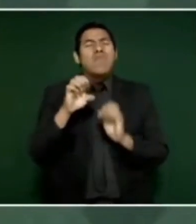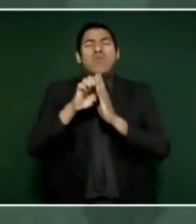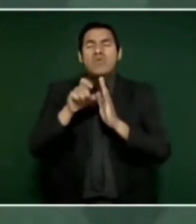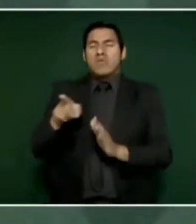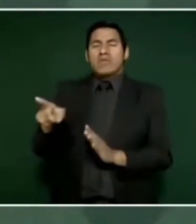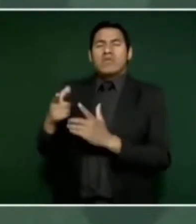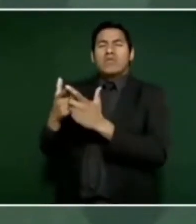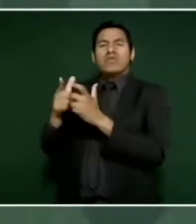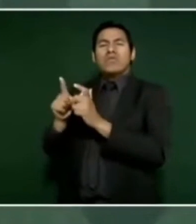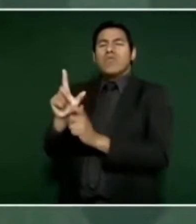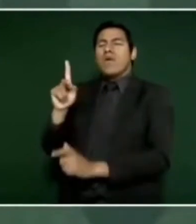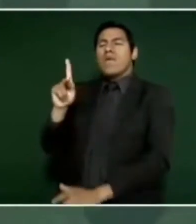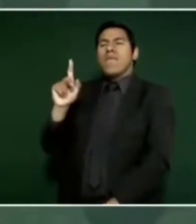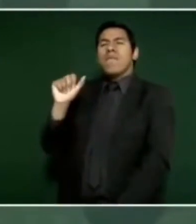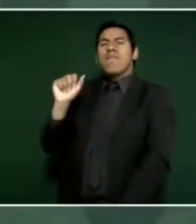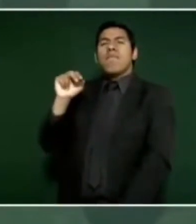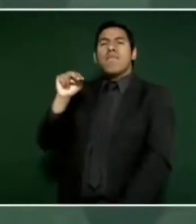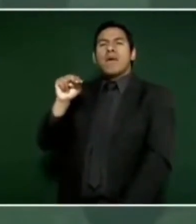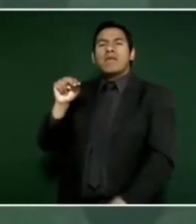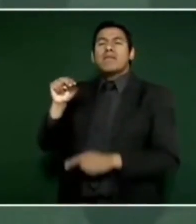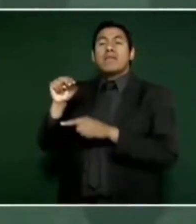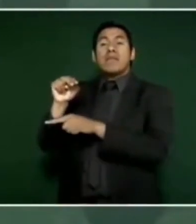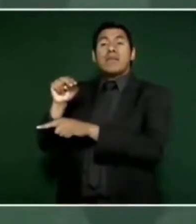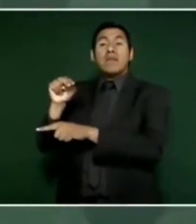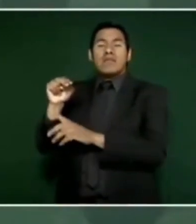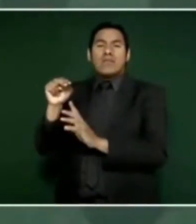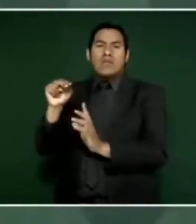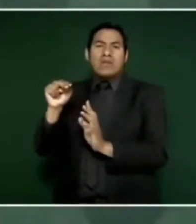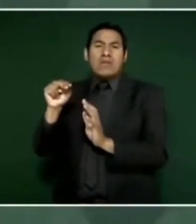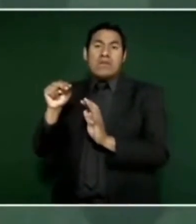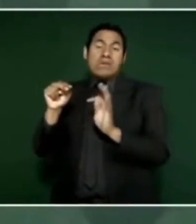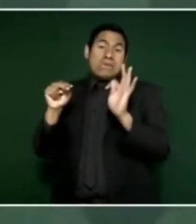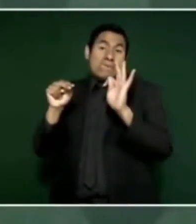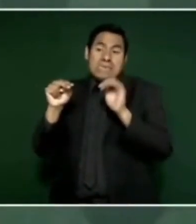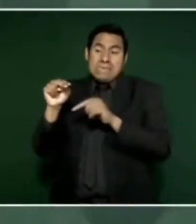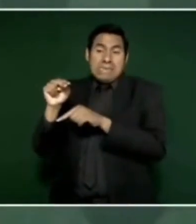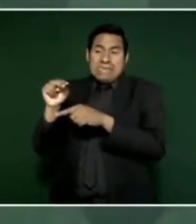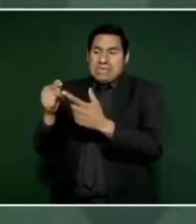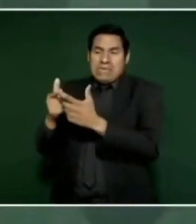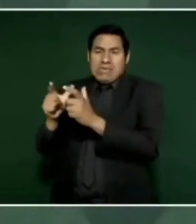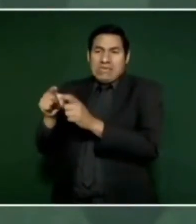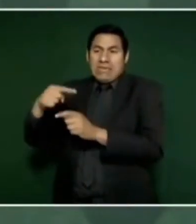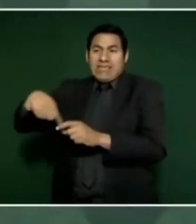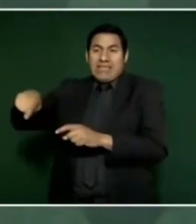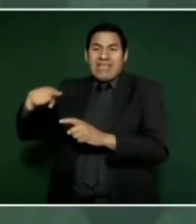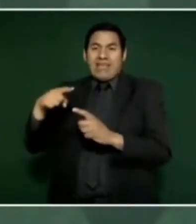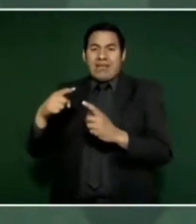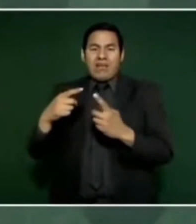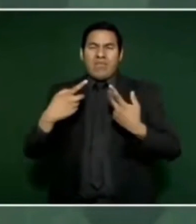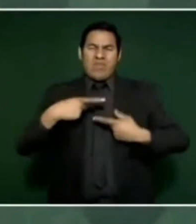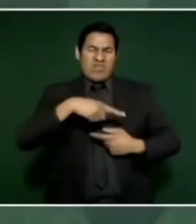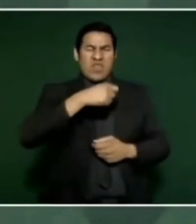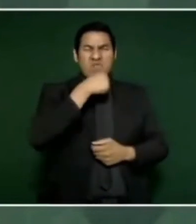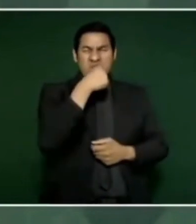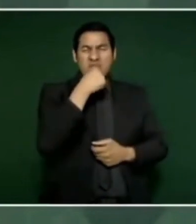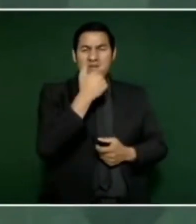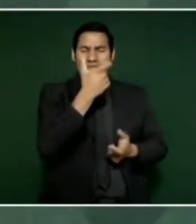muy a gusto, satisfechos con el apoyo a los adultos mayores,